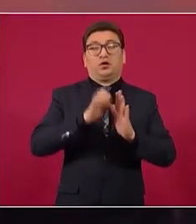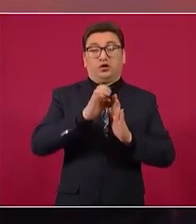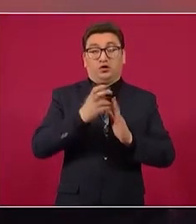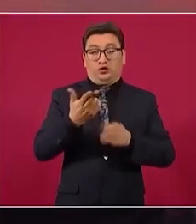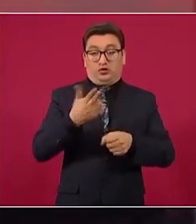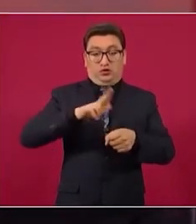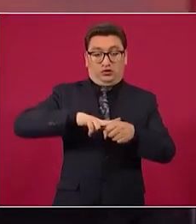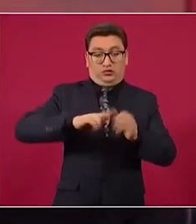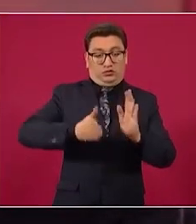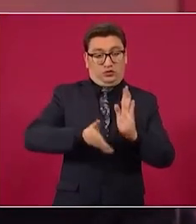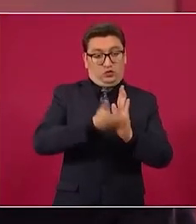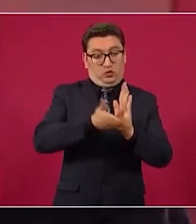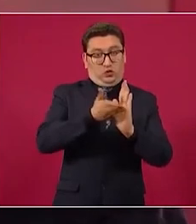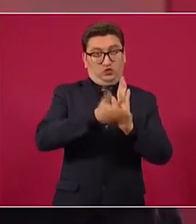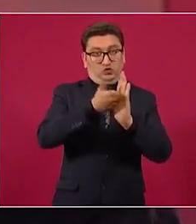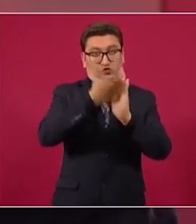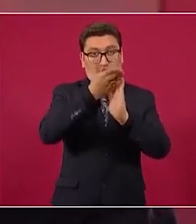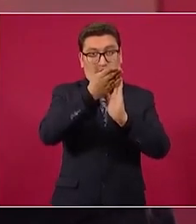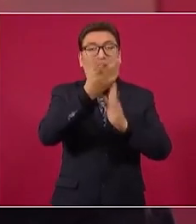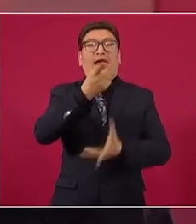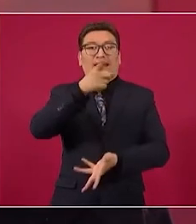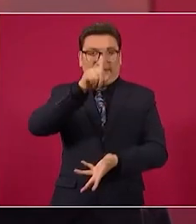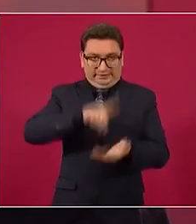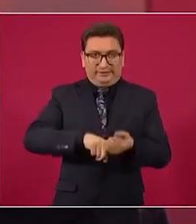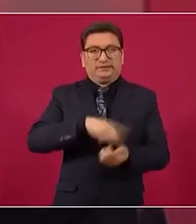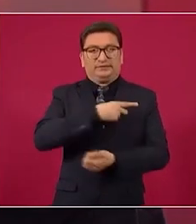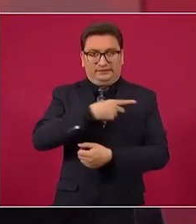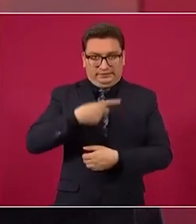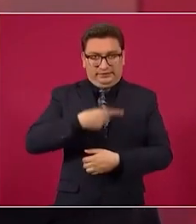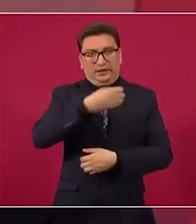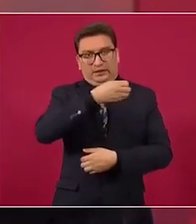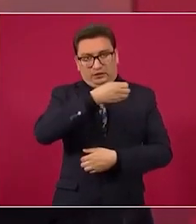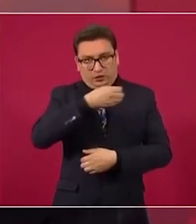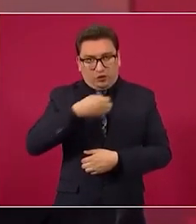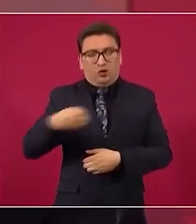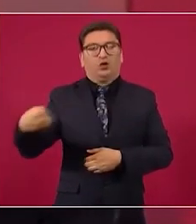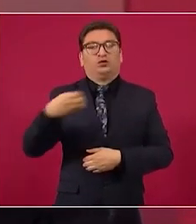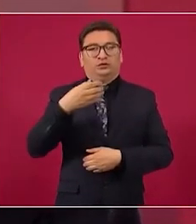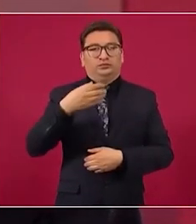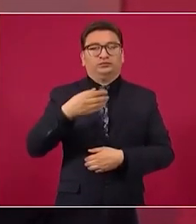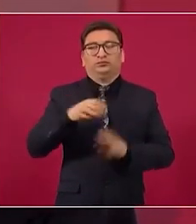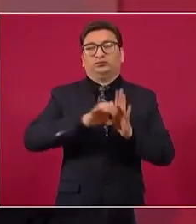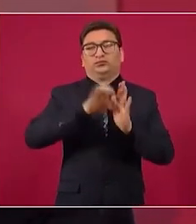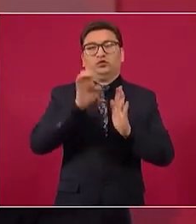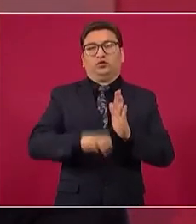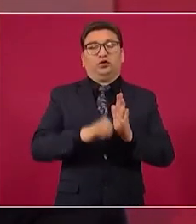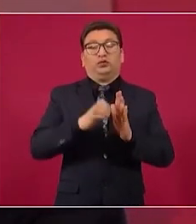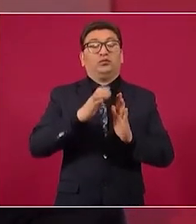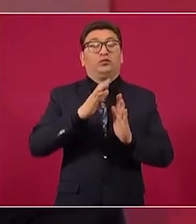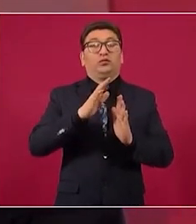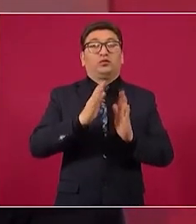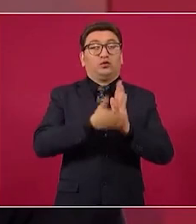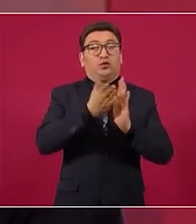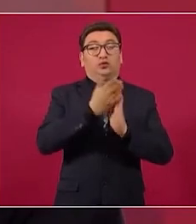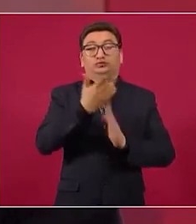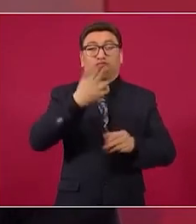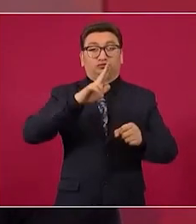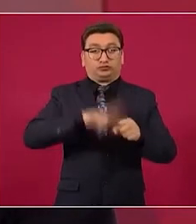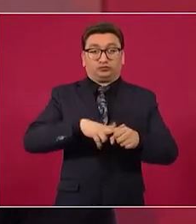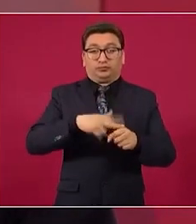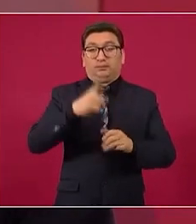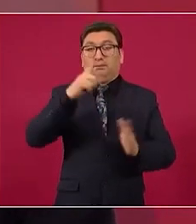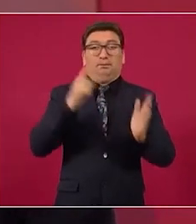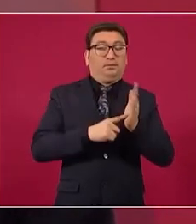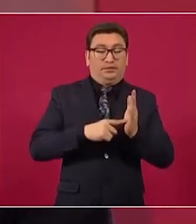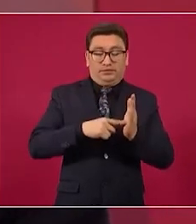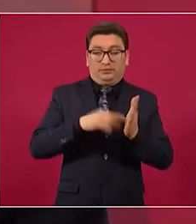significa operarlo y que si un hospital cuesta mil millones el gasto